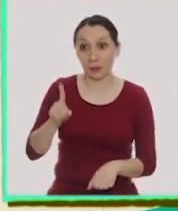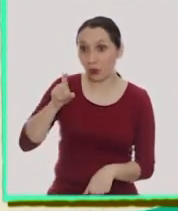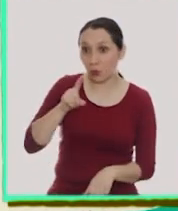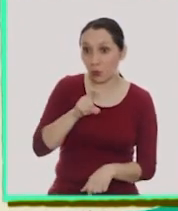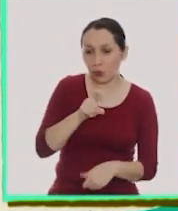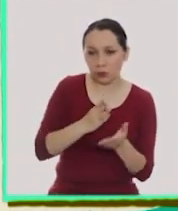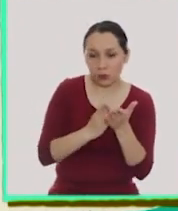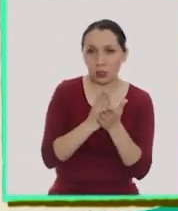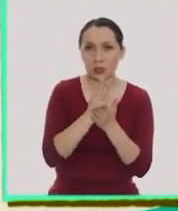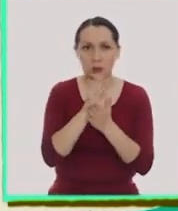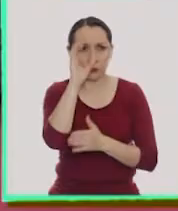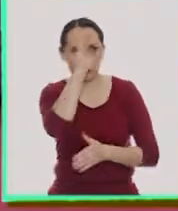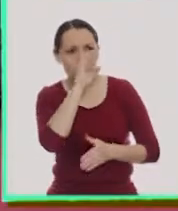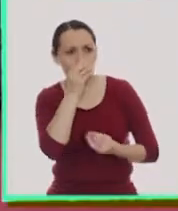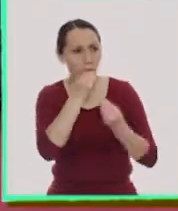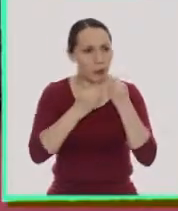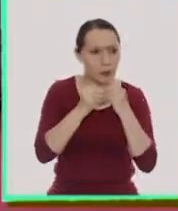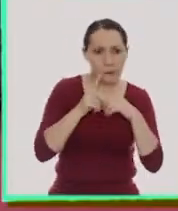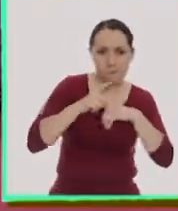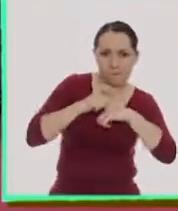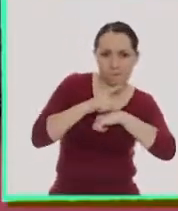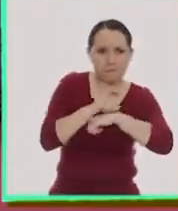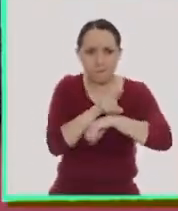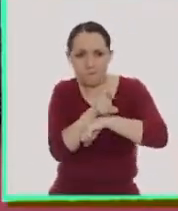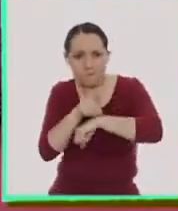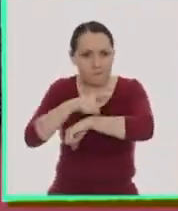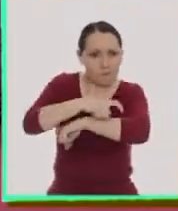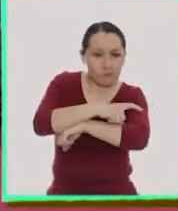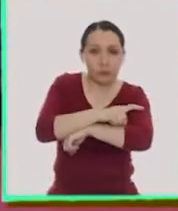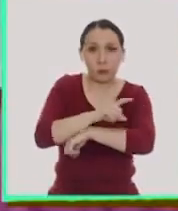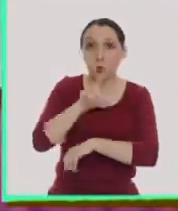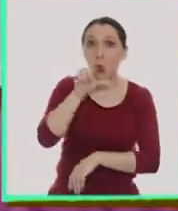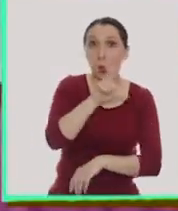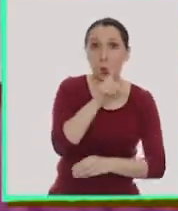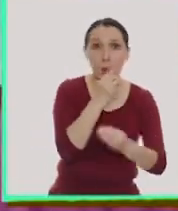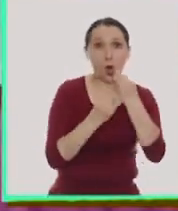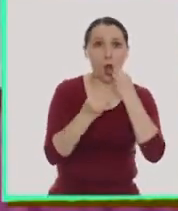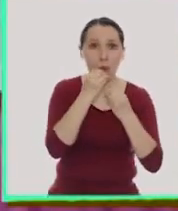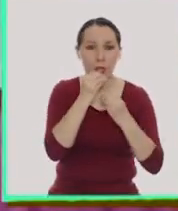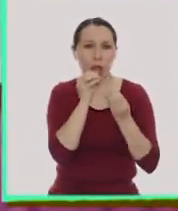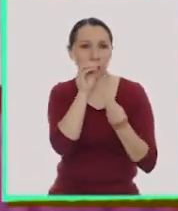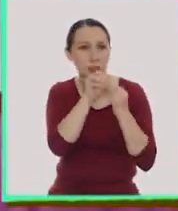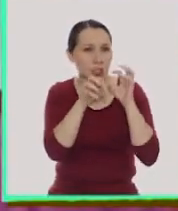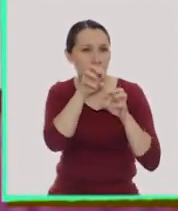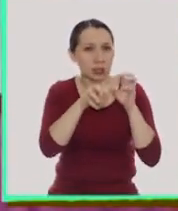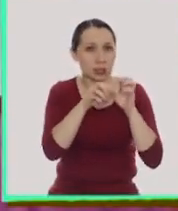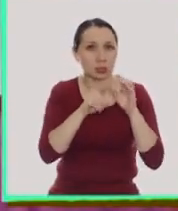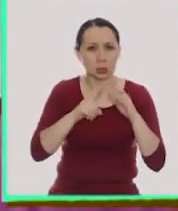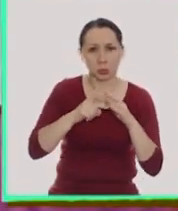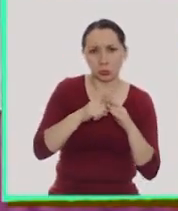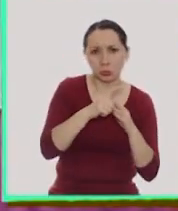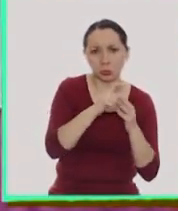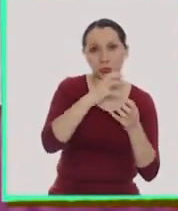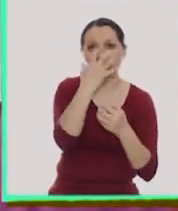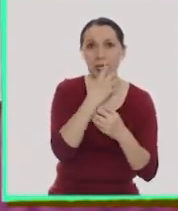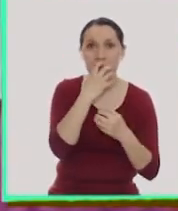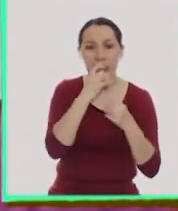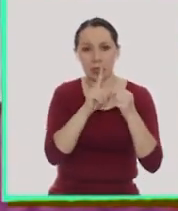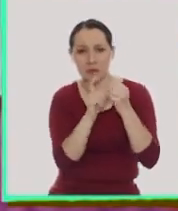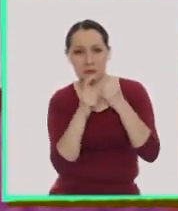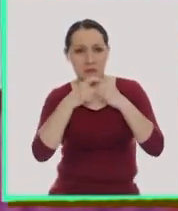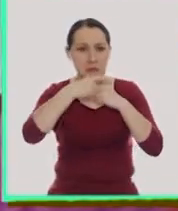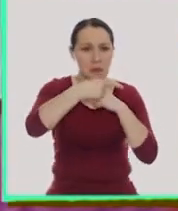Ella empezó a buscar comida. El lunes comió y comió y atravesó una